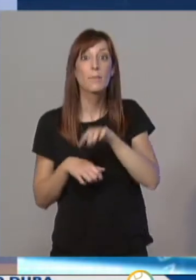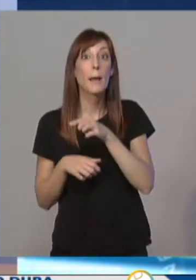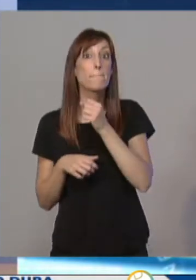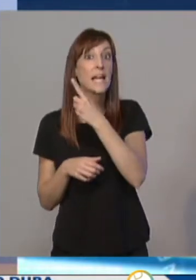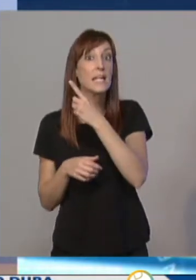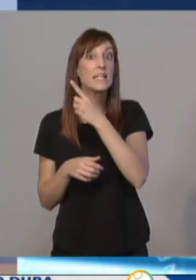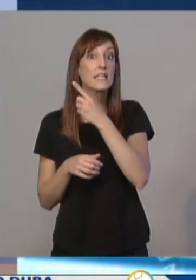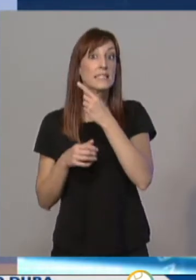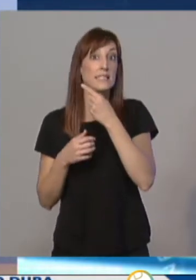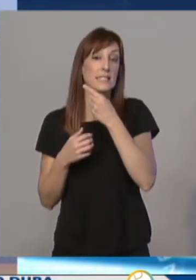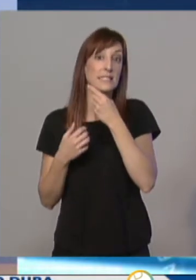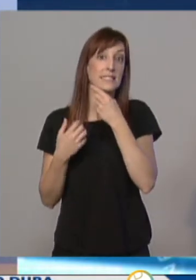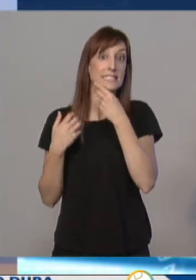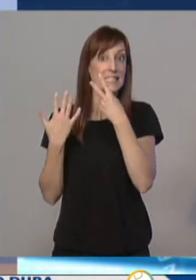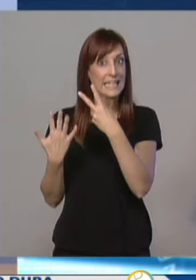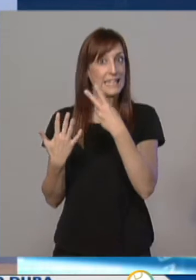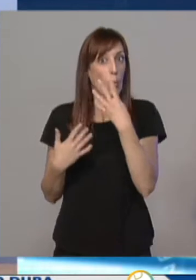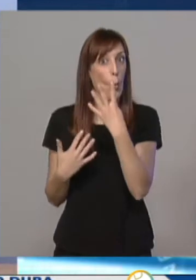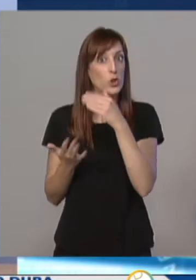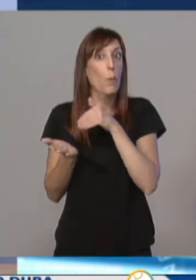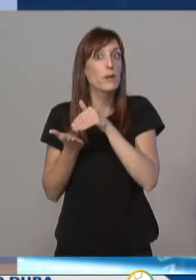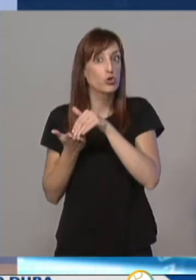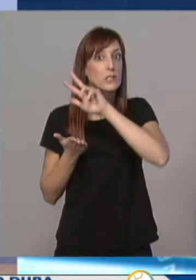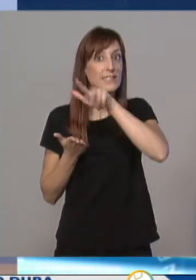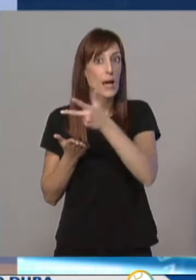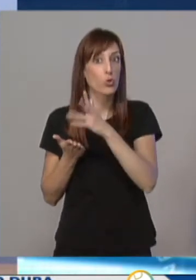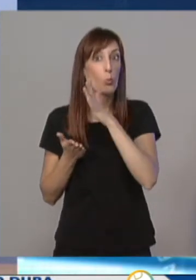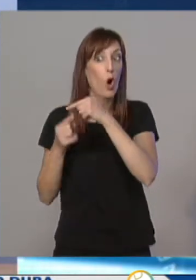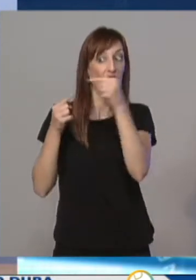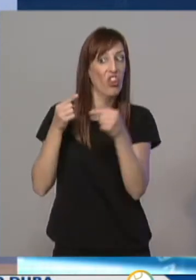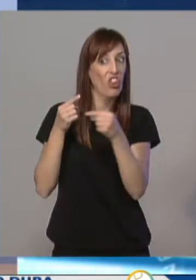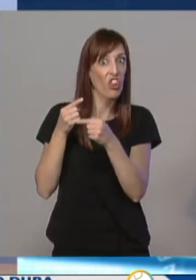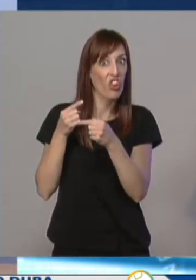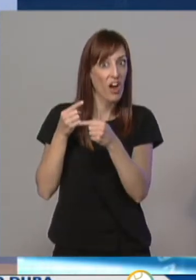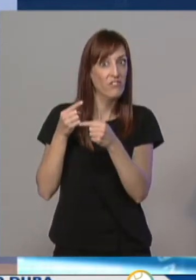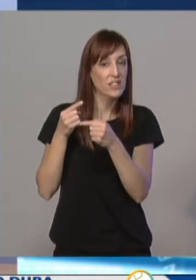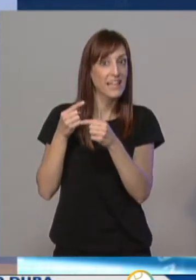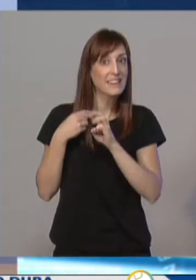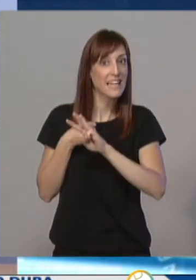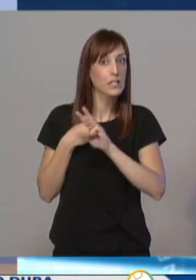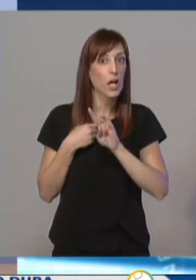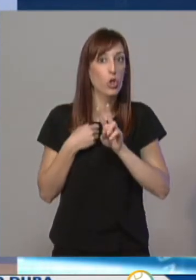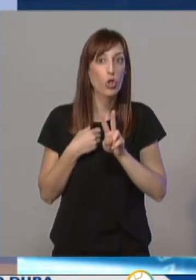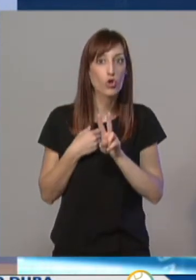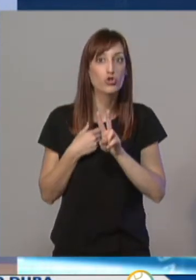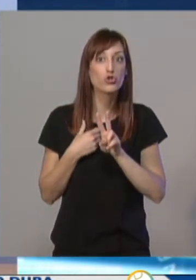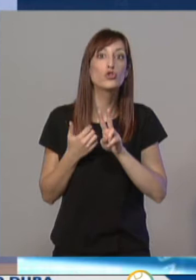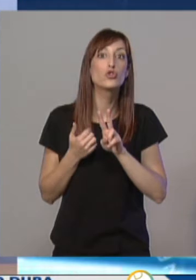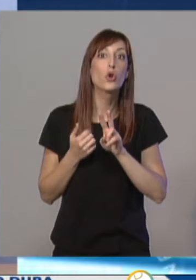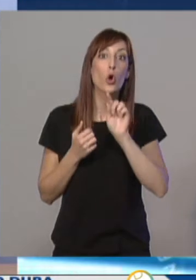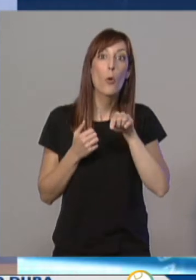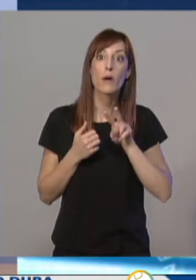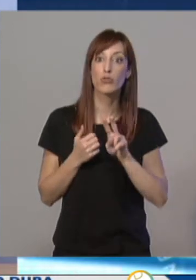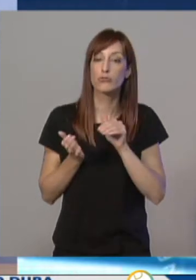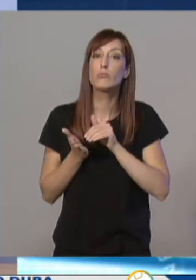.174 millones de euros... ...dejando un déficit presupuestario de 32,9 millones de euros...